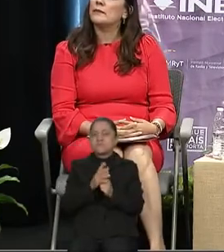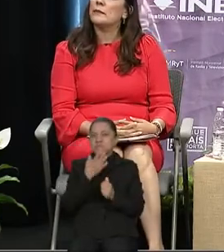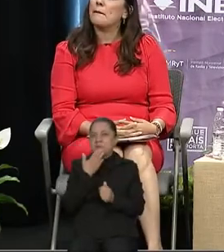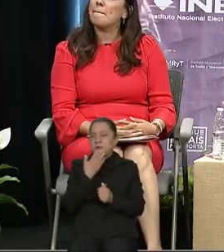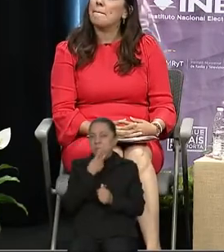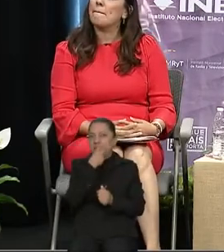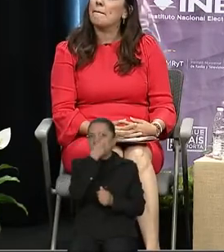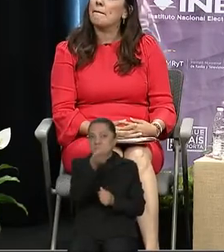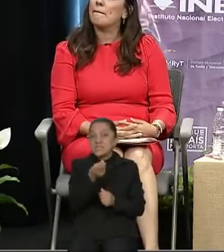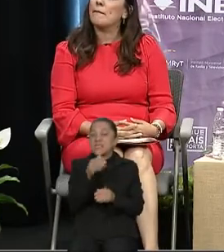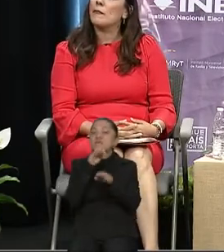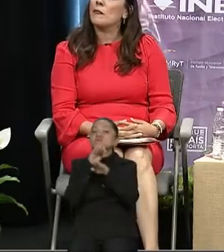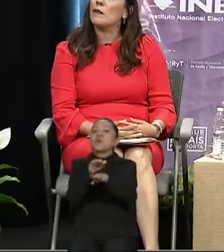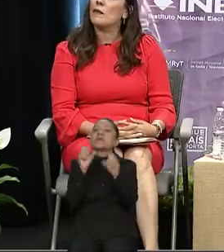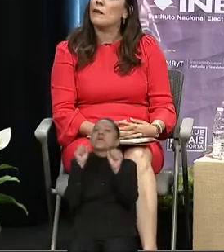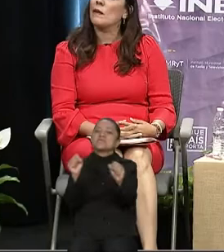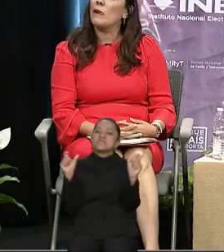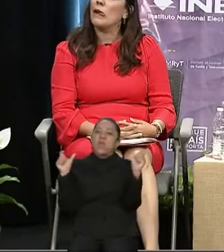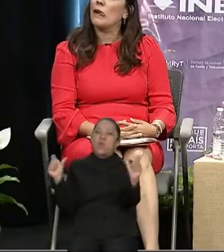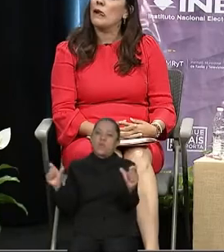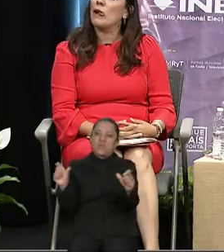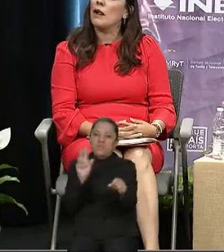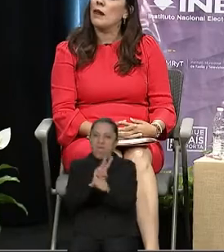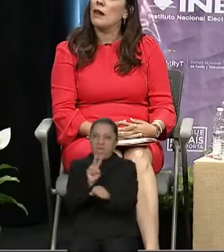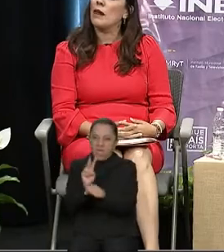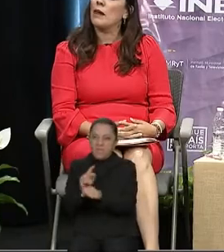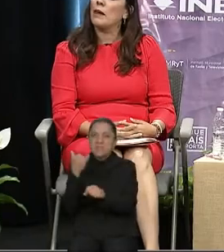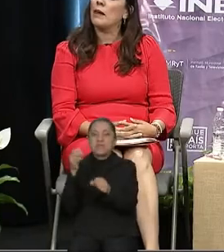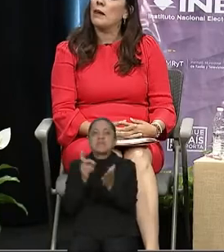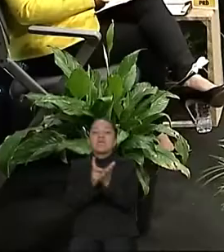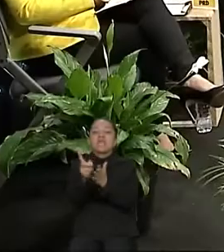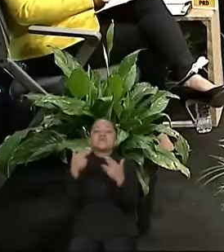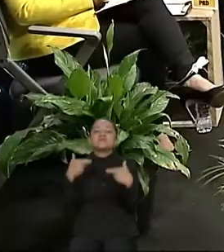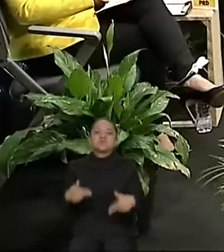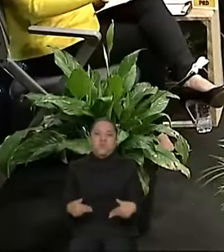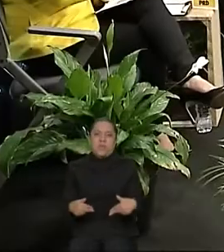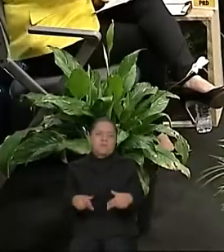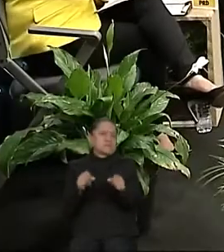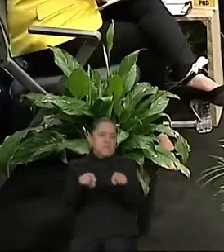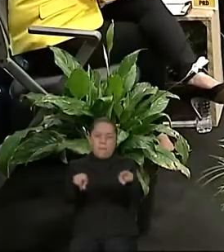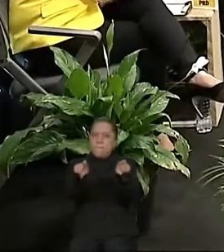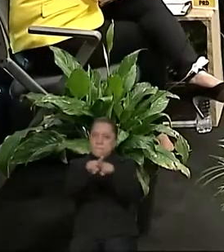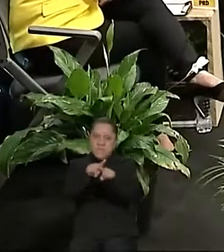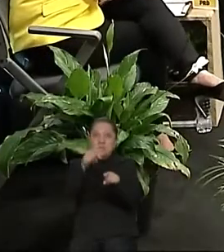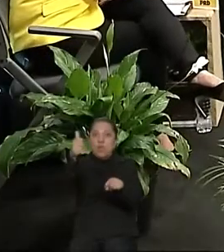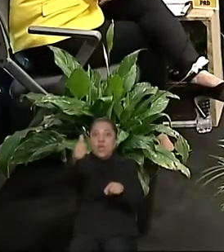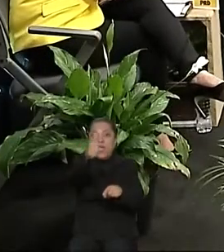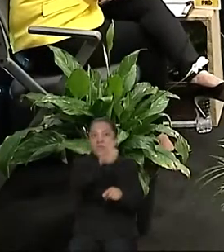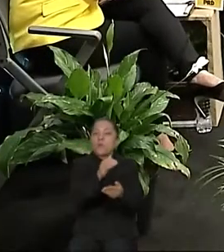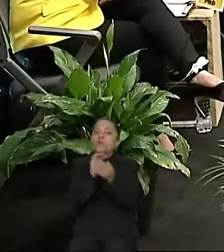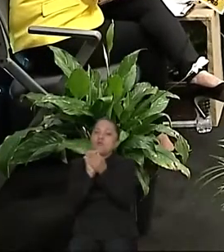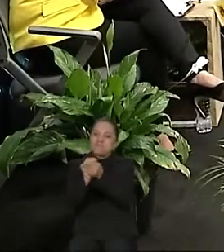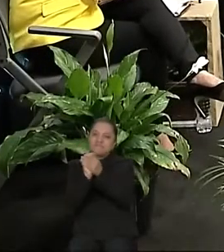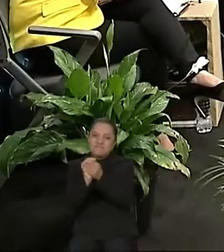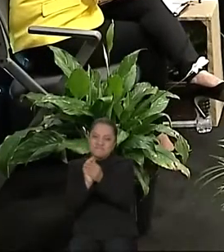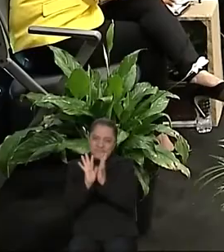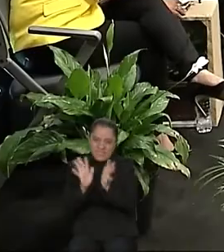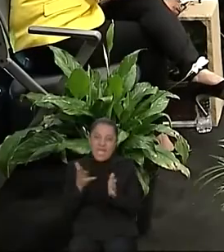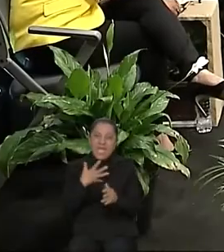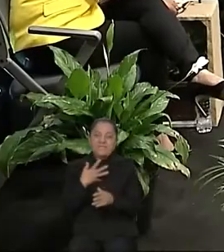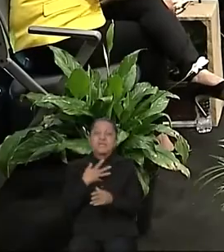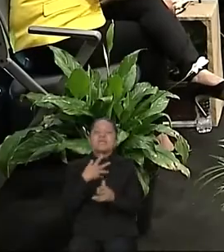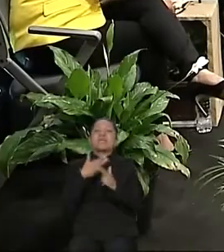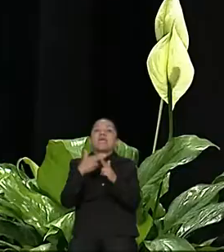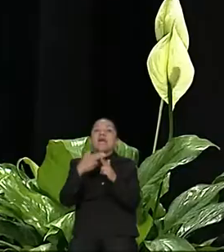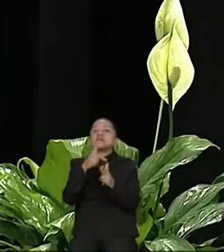de seguridad pública y derechos humanos. La dinámica es la misma. Los candidatos y las candidatas tendrán hasta un minuto